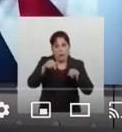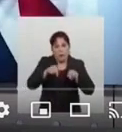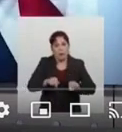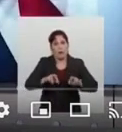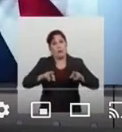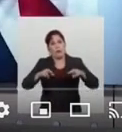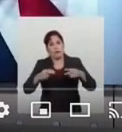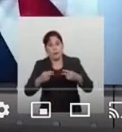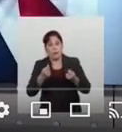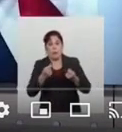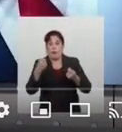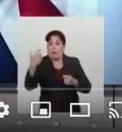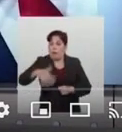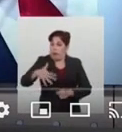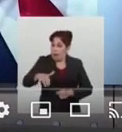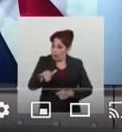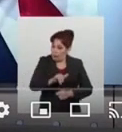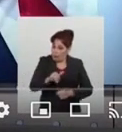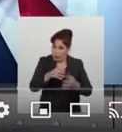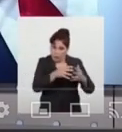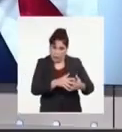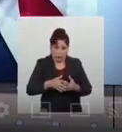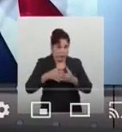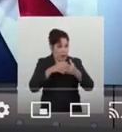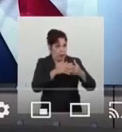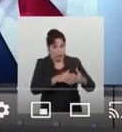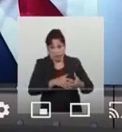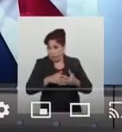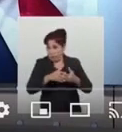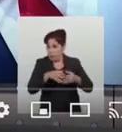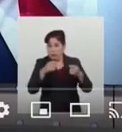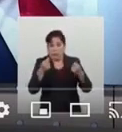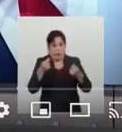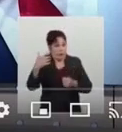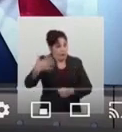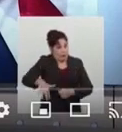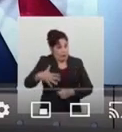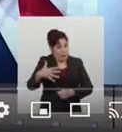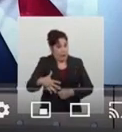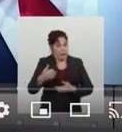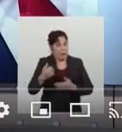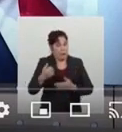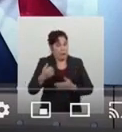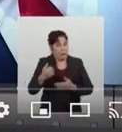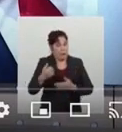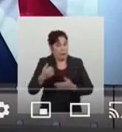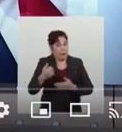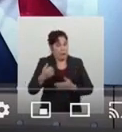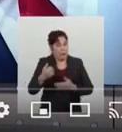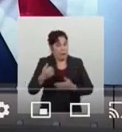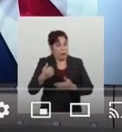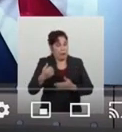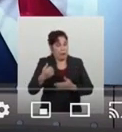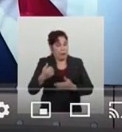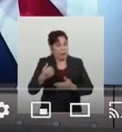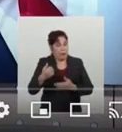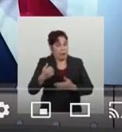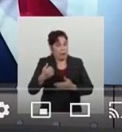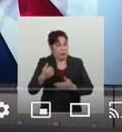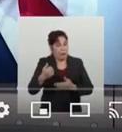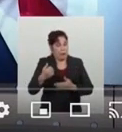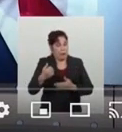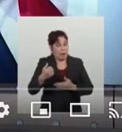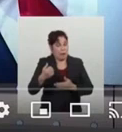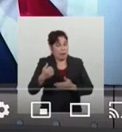con la inflación, que engrosan las filas que apoyan al expresidente Donald Trump. ¡Christy! ¡Hay